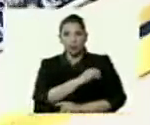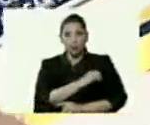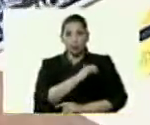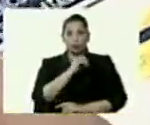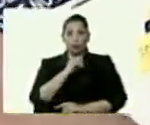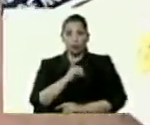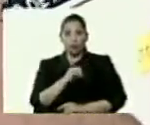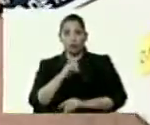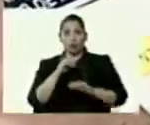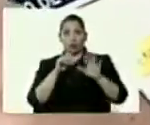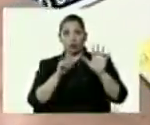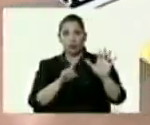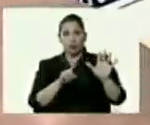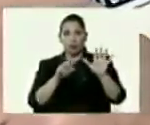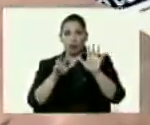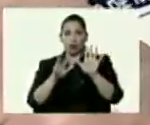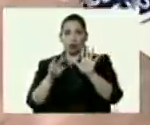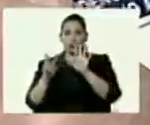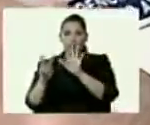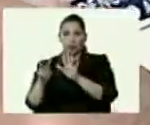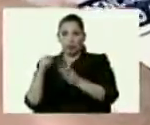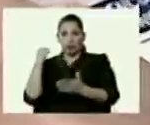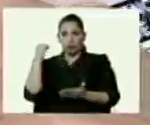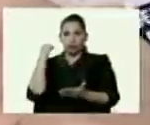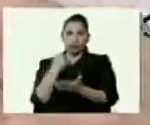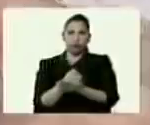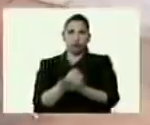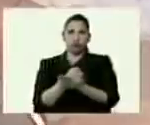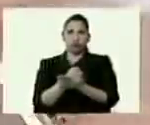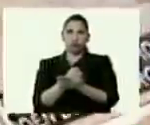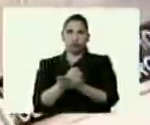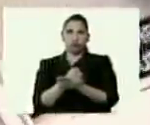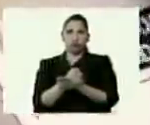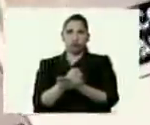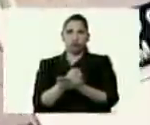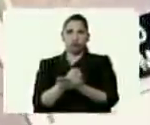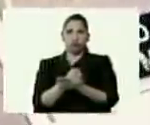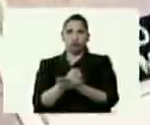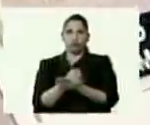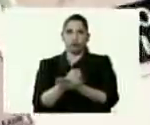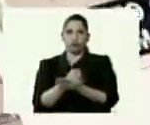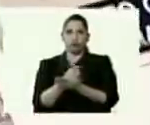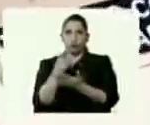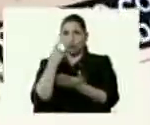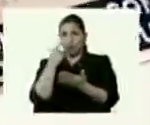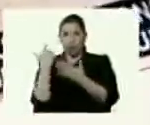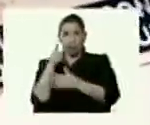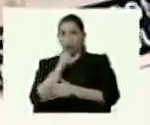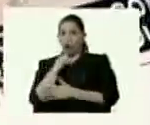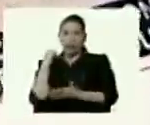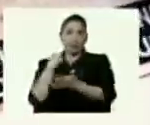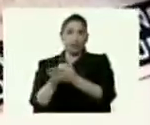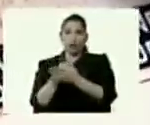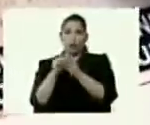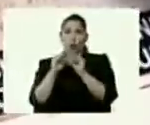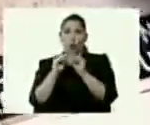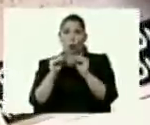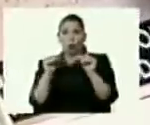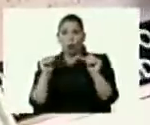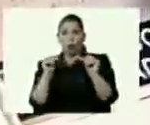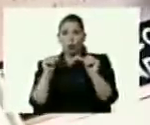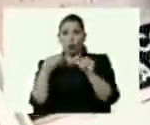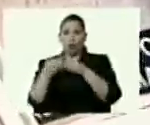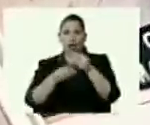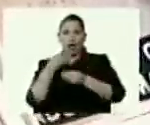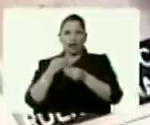000687 en sello húmedo, señores de la revista Semana. Esto no es ningún sello húmedo y lo que hacen es forjar el número